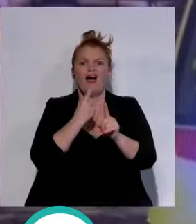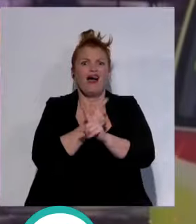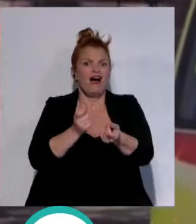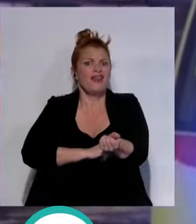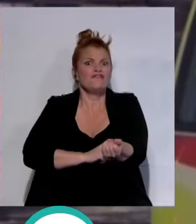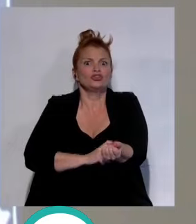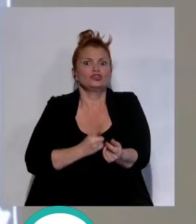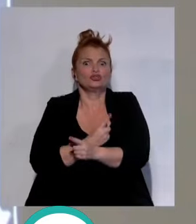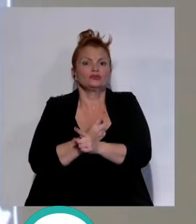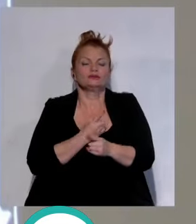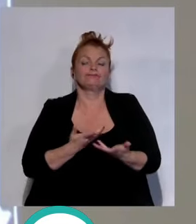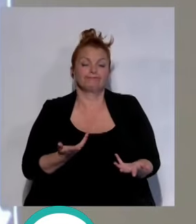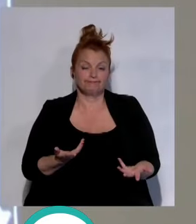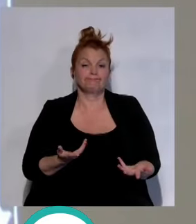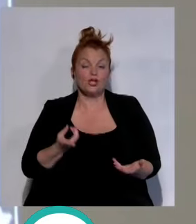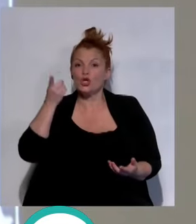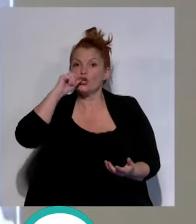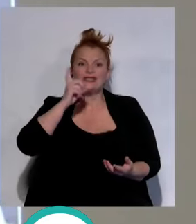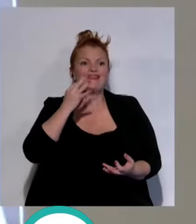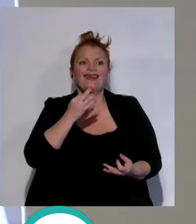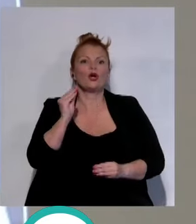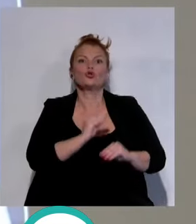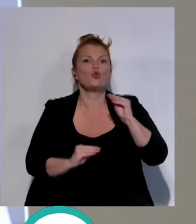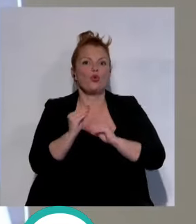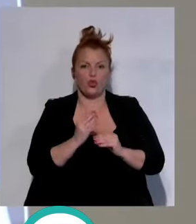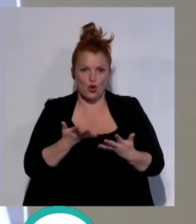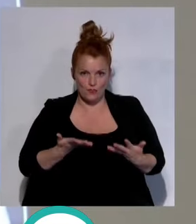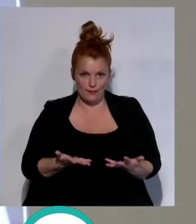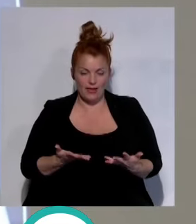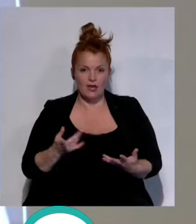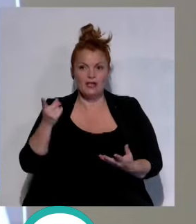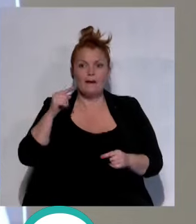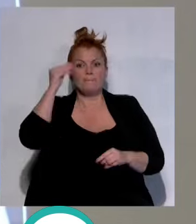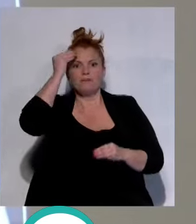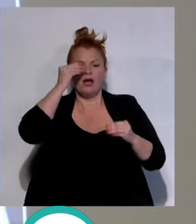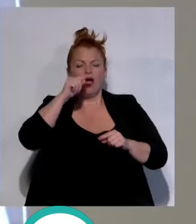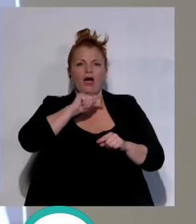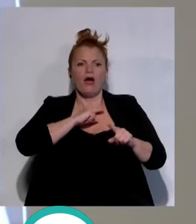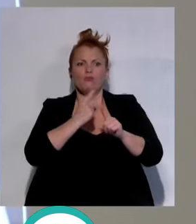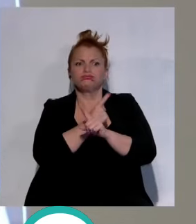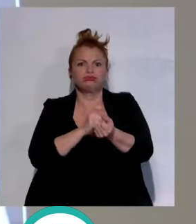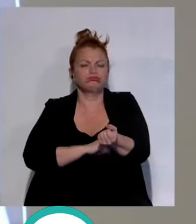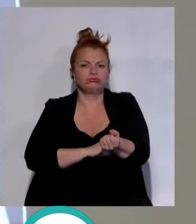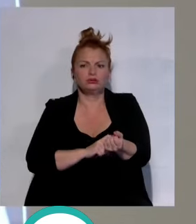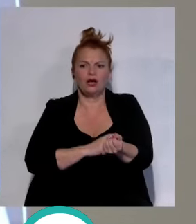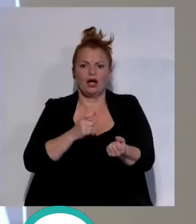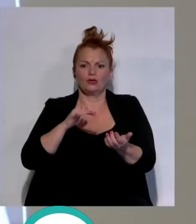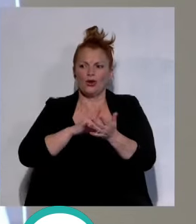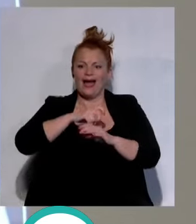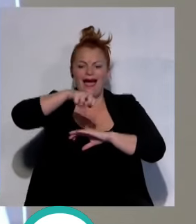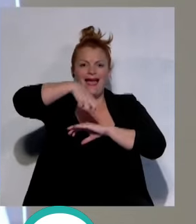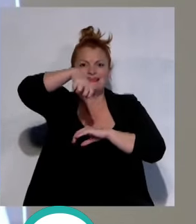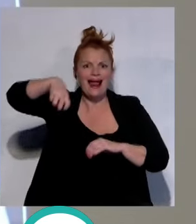anómala y no sabe cómo reaccionar entonces piensa se pone muy nervioso y nos encontramos muchas veces en las escaleras